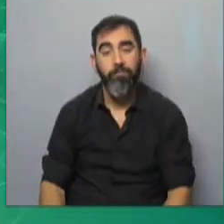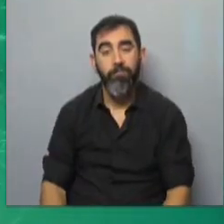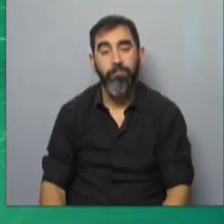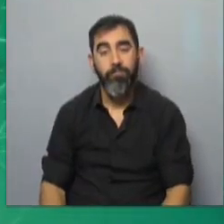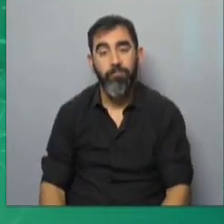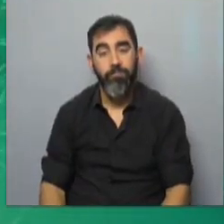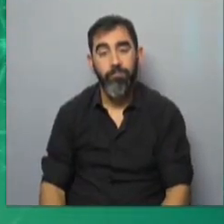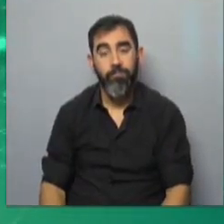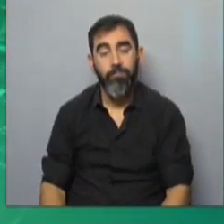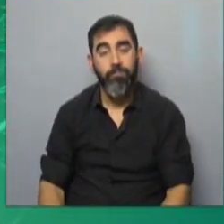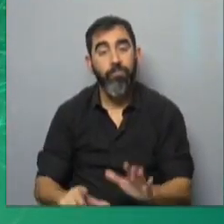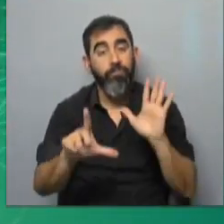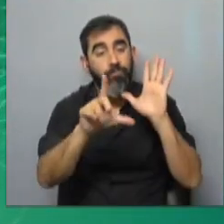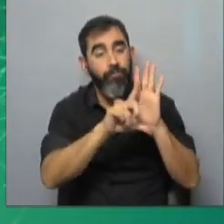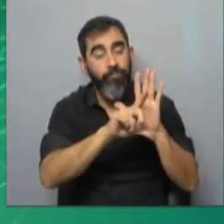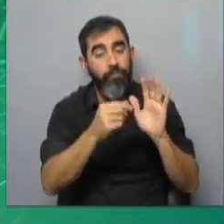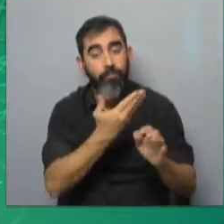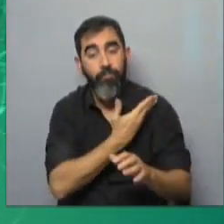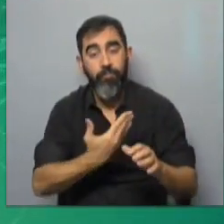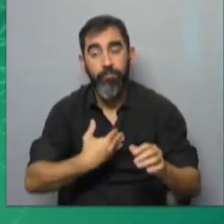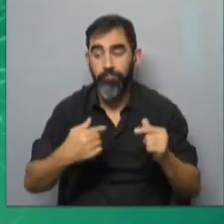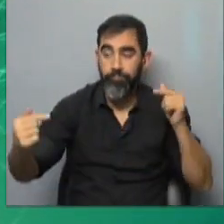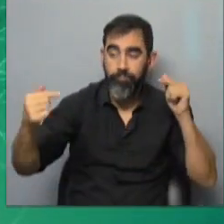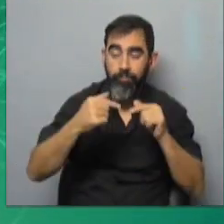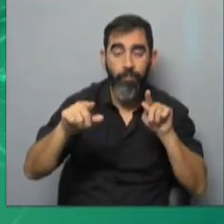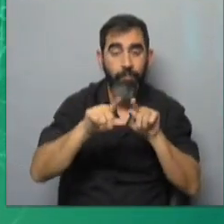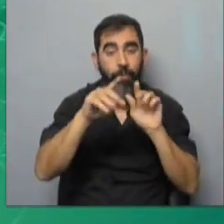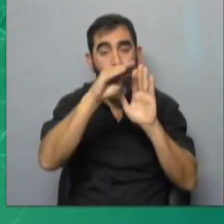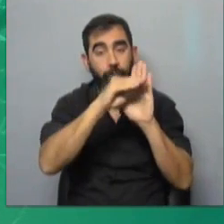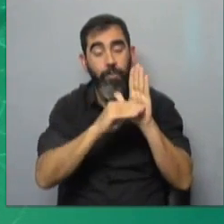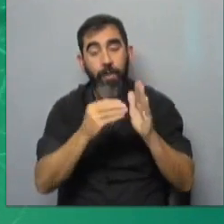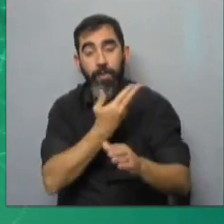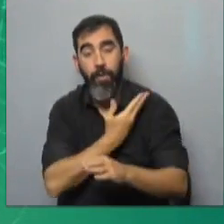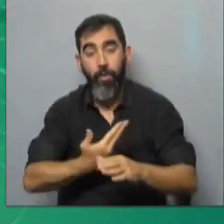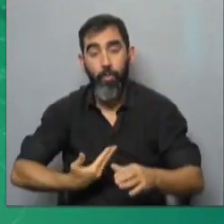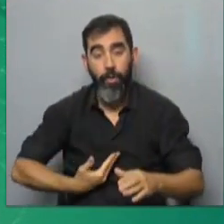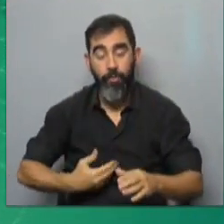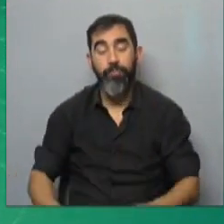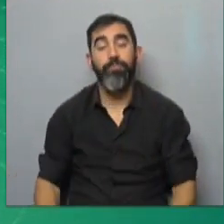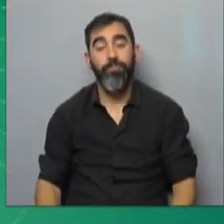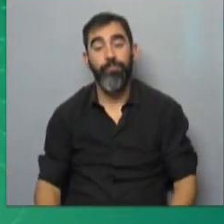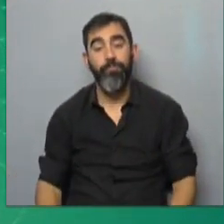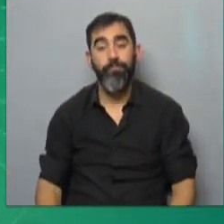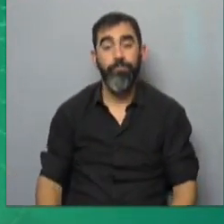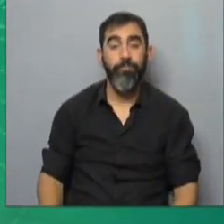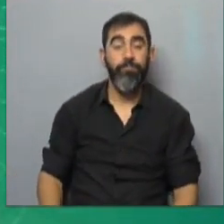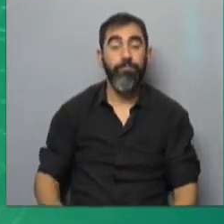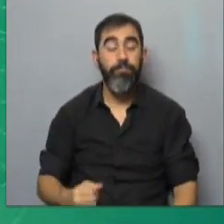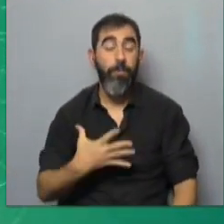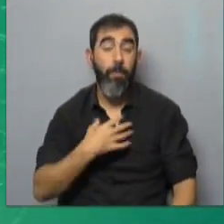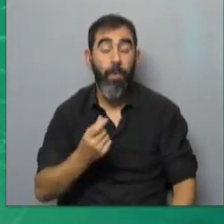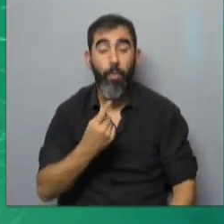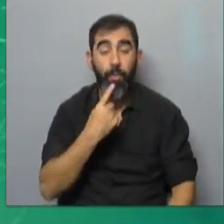Es un decreto presidencial que va en contra del propio programa de gobierno del partido que gobierna nuestro país hoy, que es el Partido